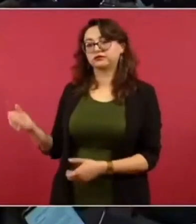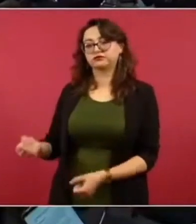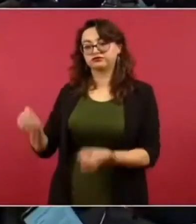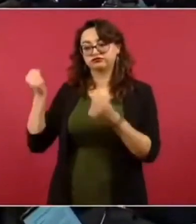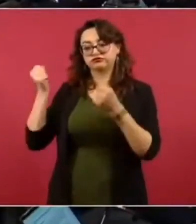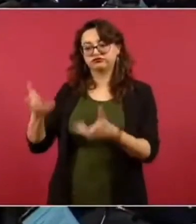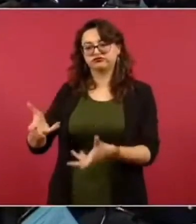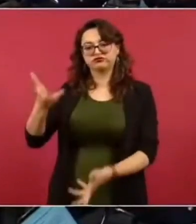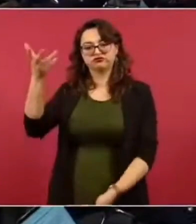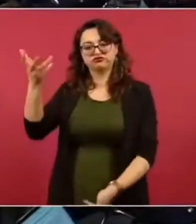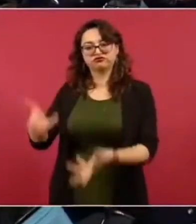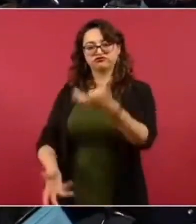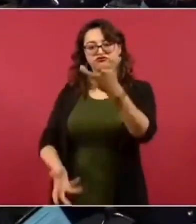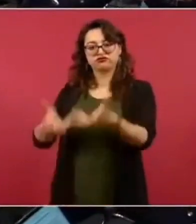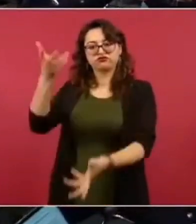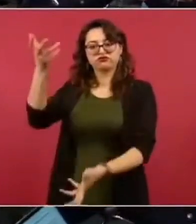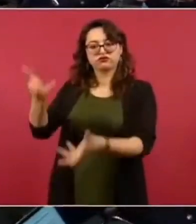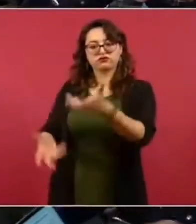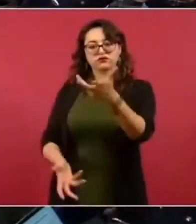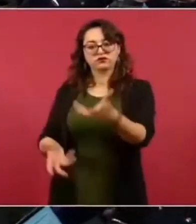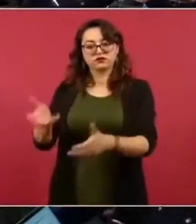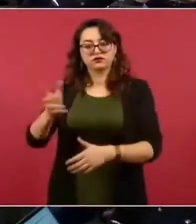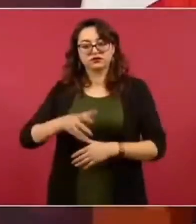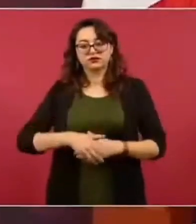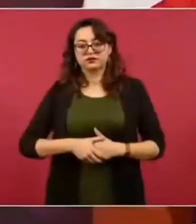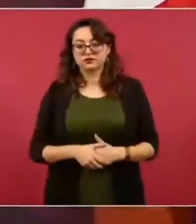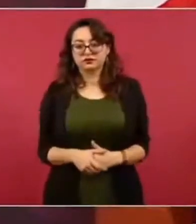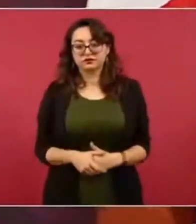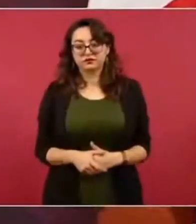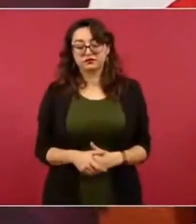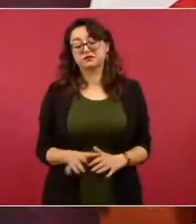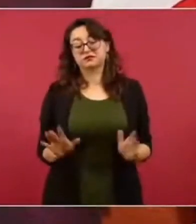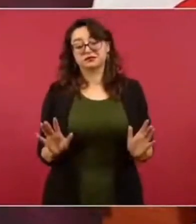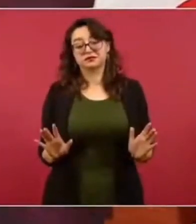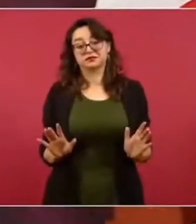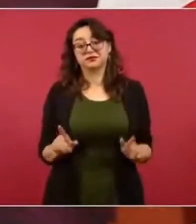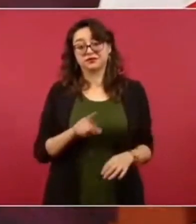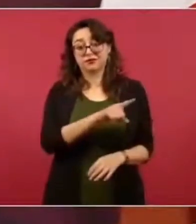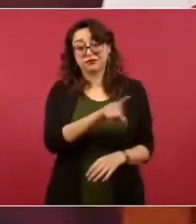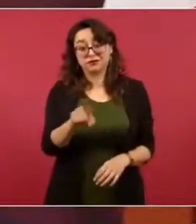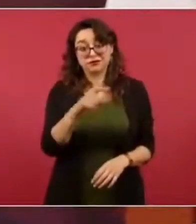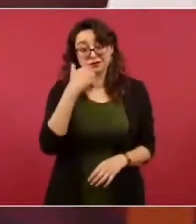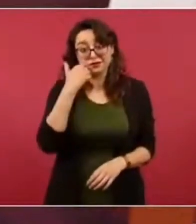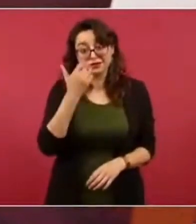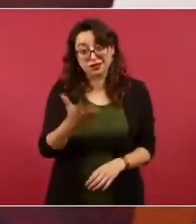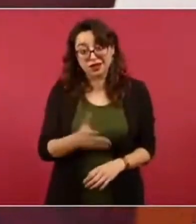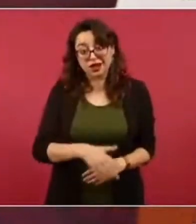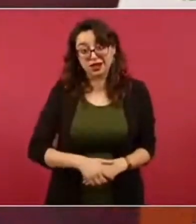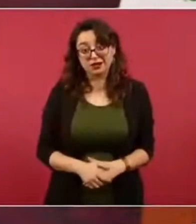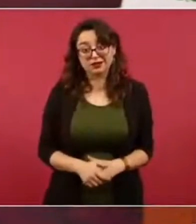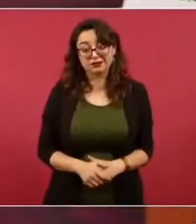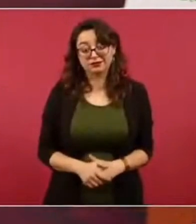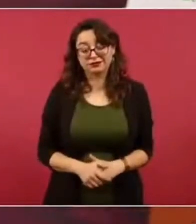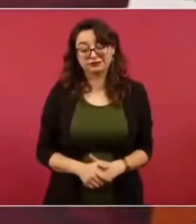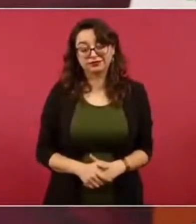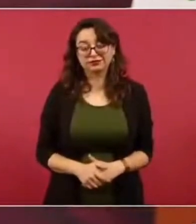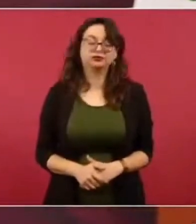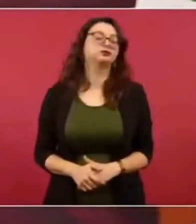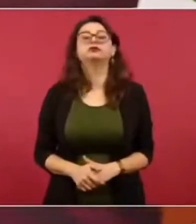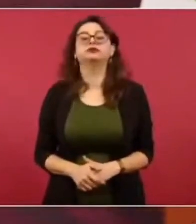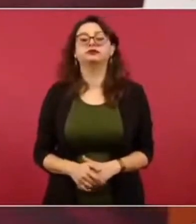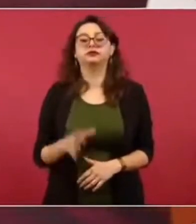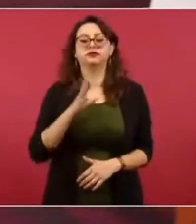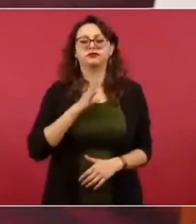Por ejemplo, el preferido escritor de todos los conservadores, los